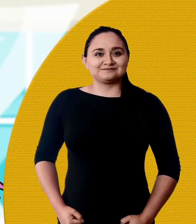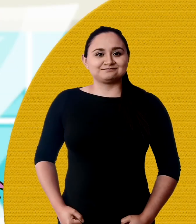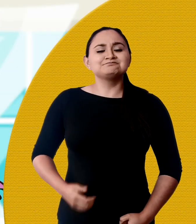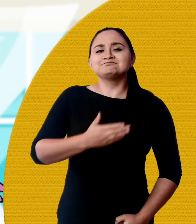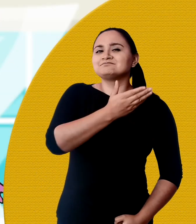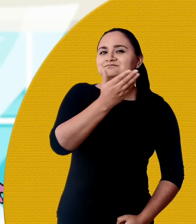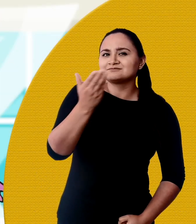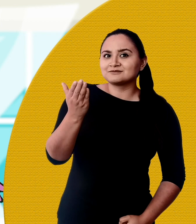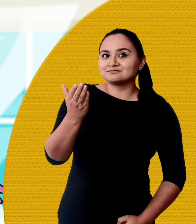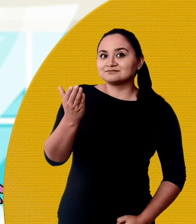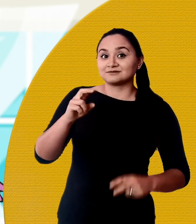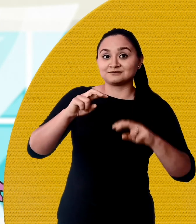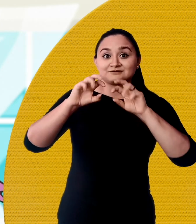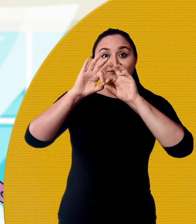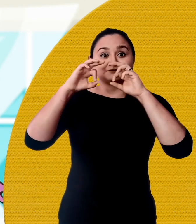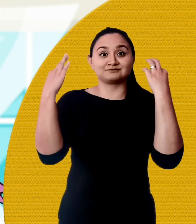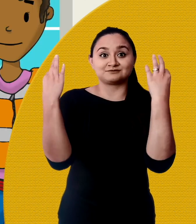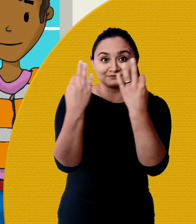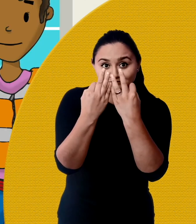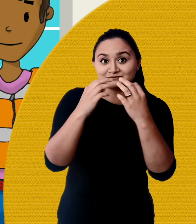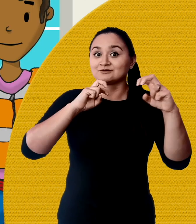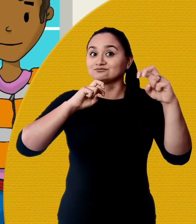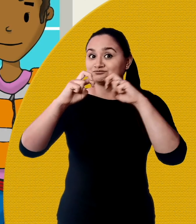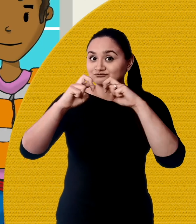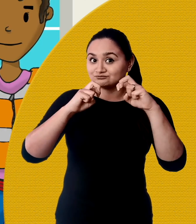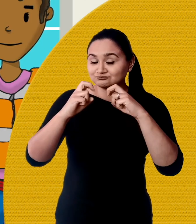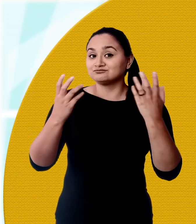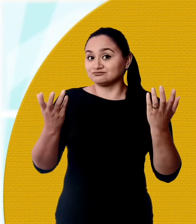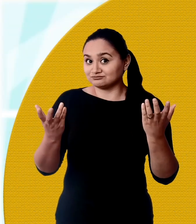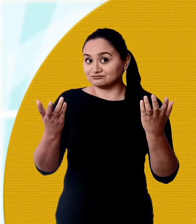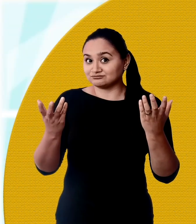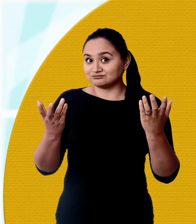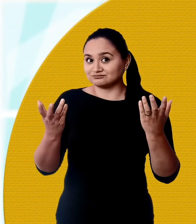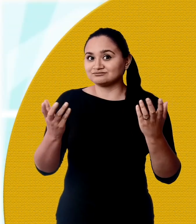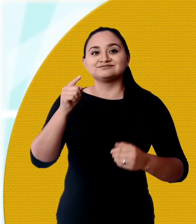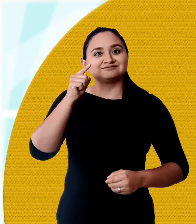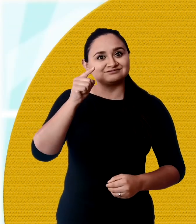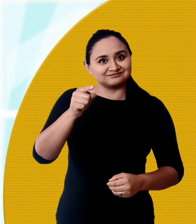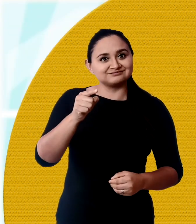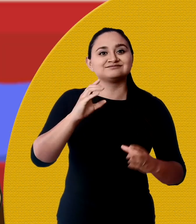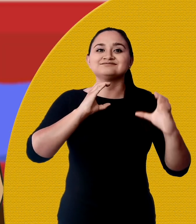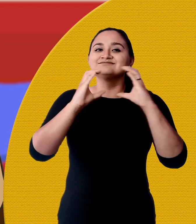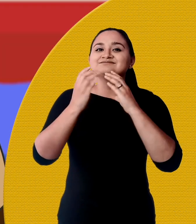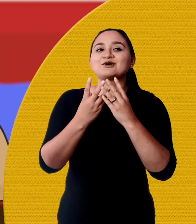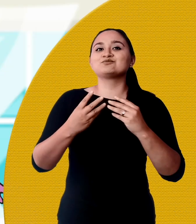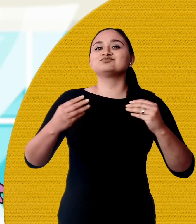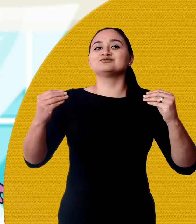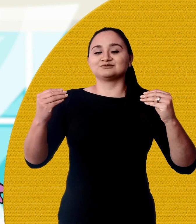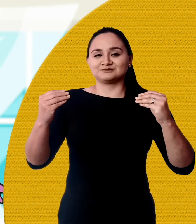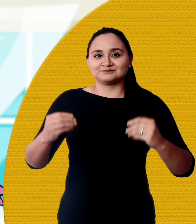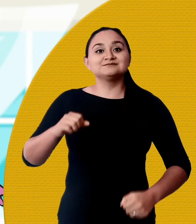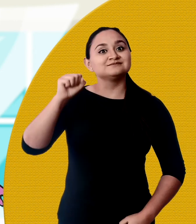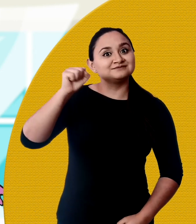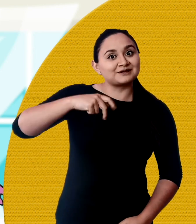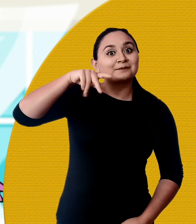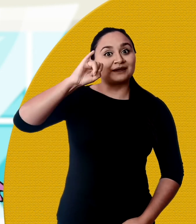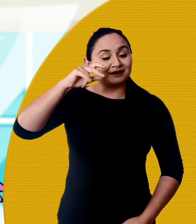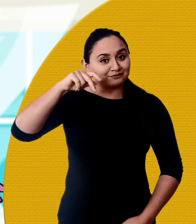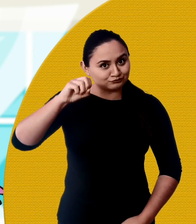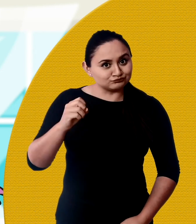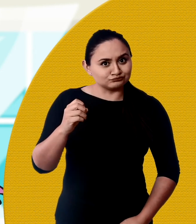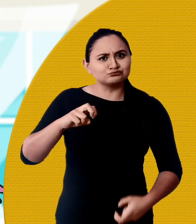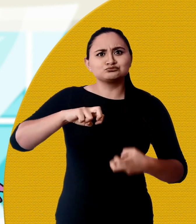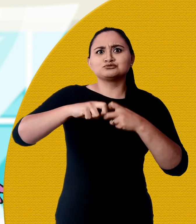¿Y ustedes conversan en familia? ¡Ahí es donde aprendemos a solucionar los conflictos! ¡Sí, Pipo!